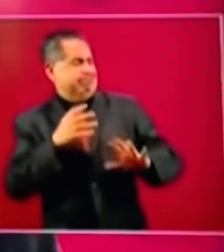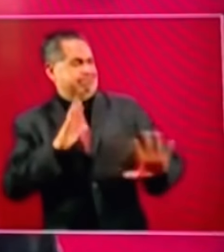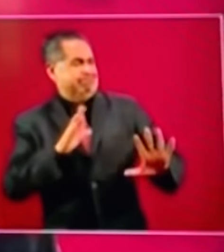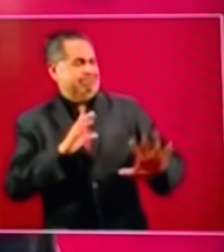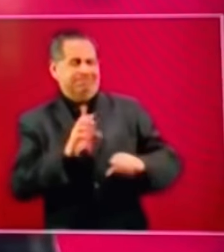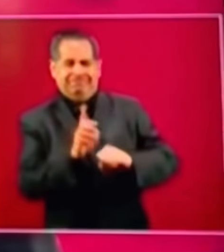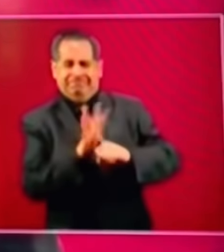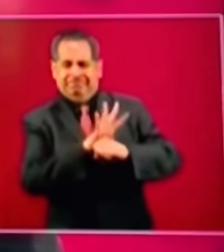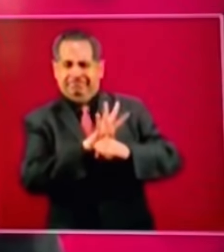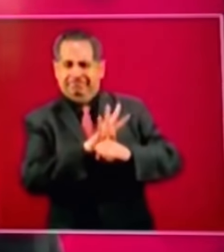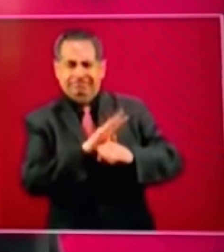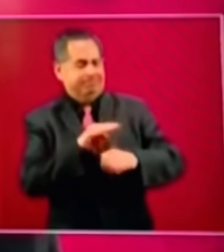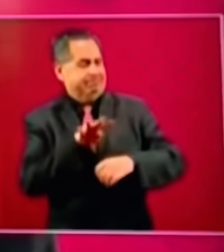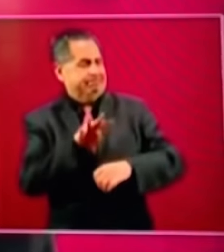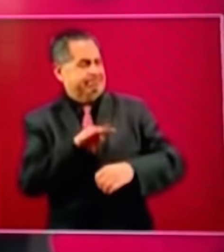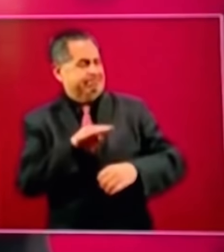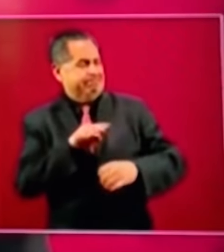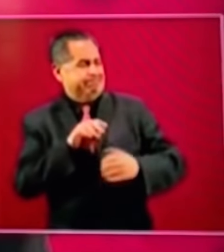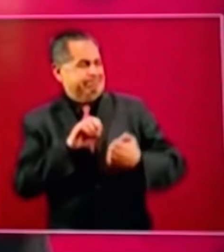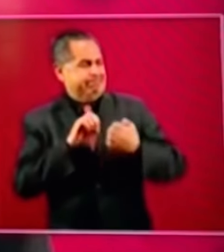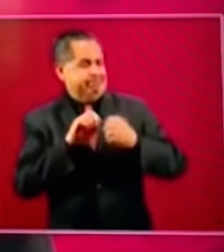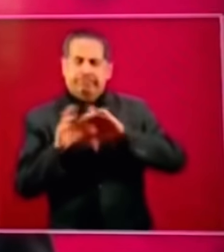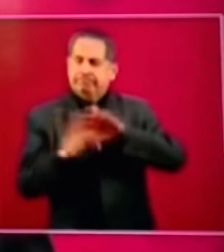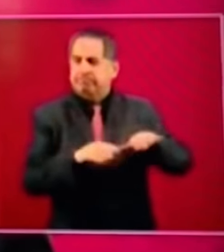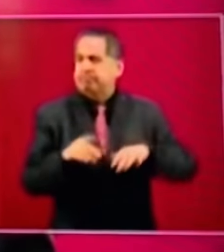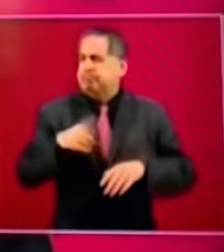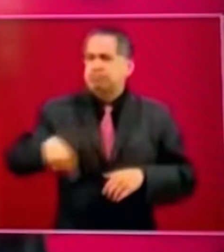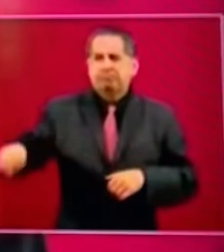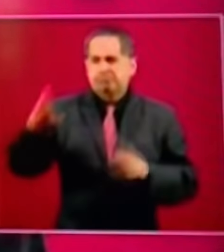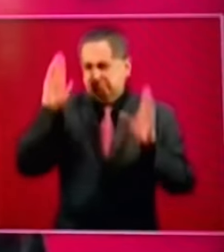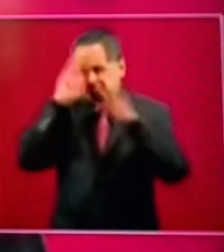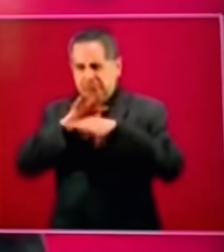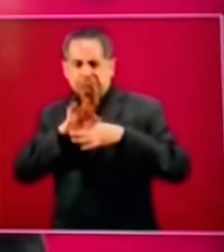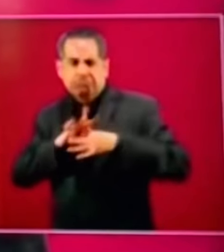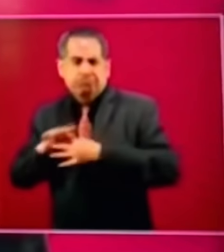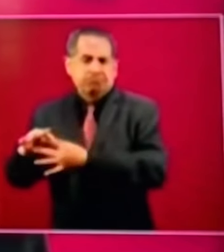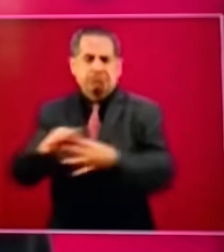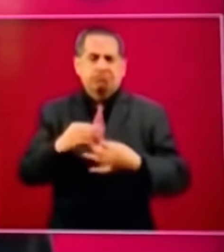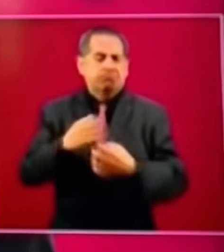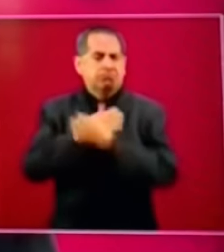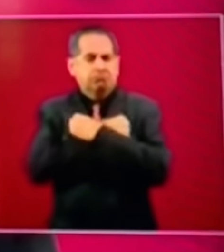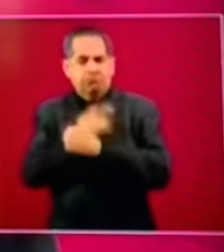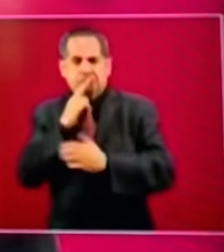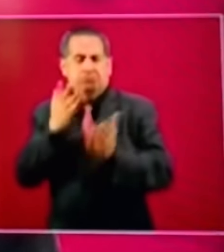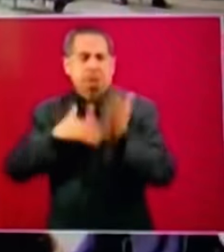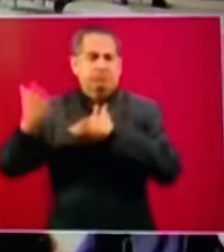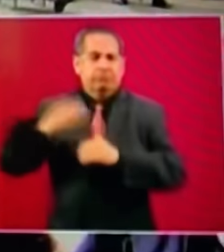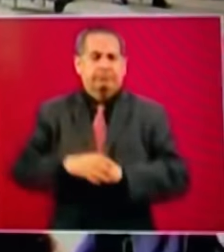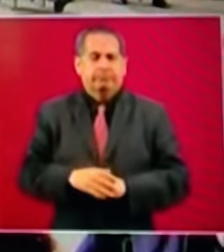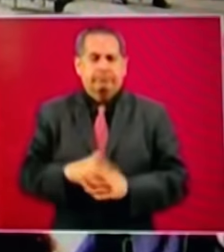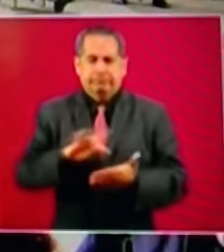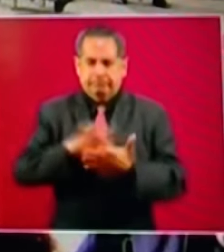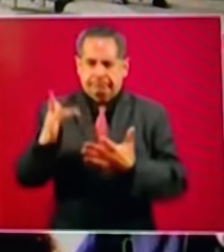covid diecinueve para reconciliarnos por la educación muchas gracias